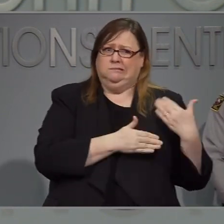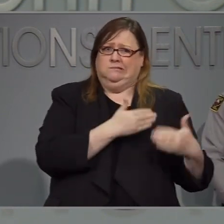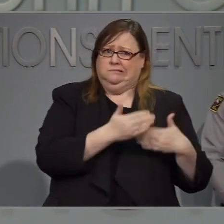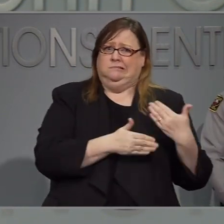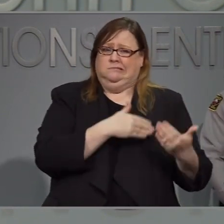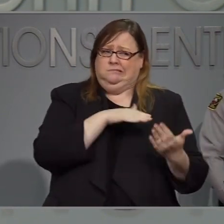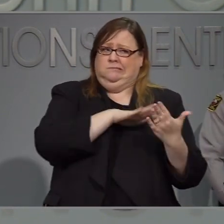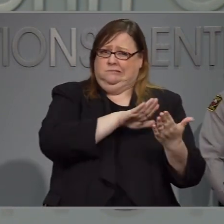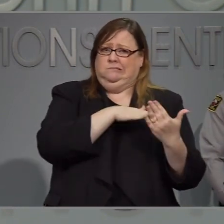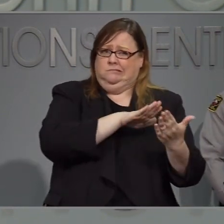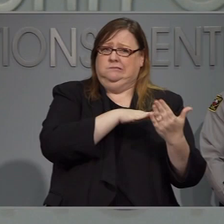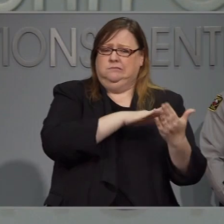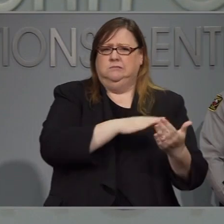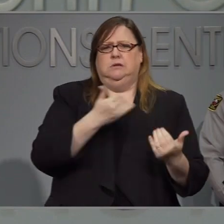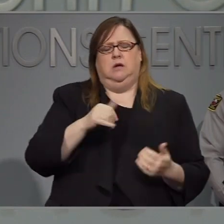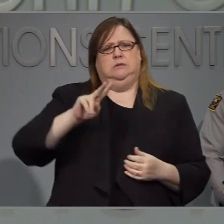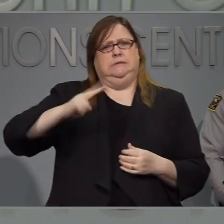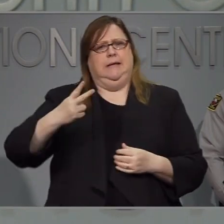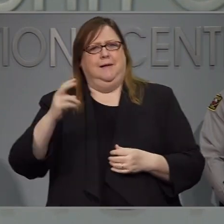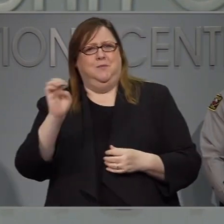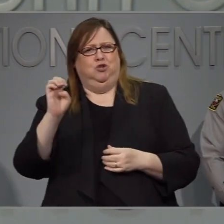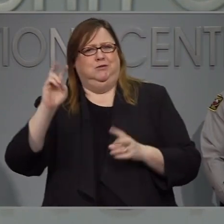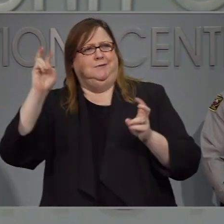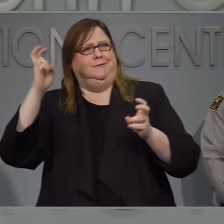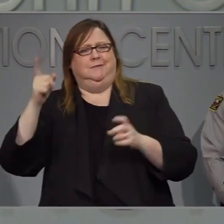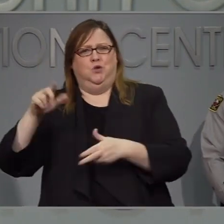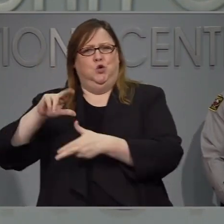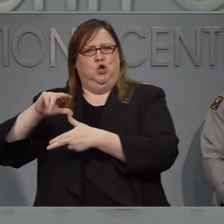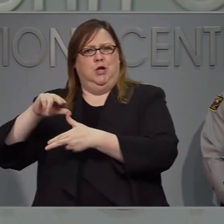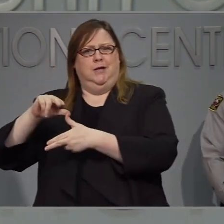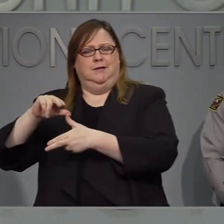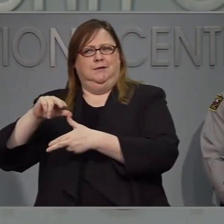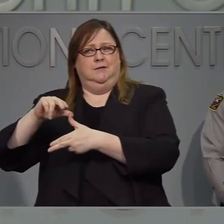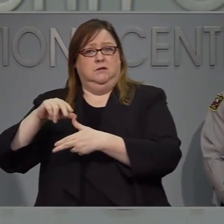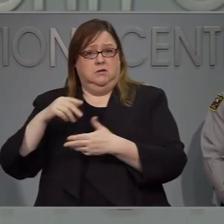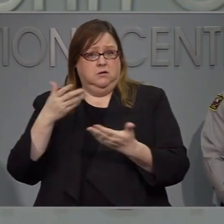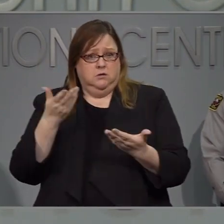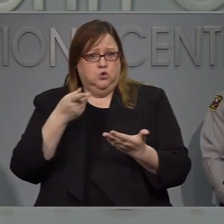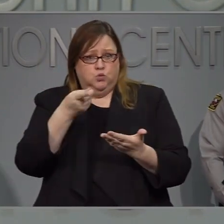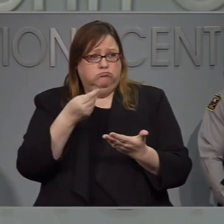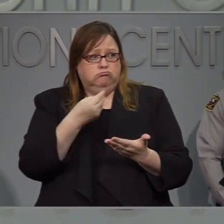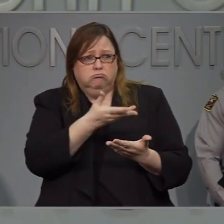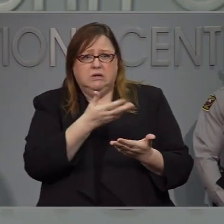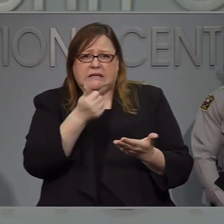Ahora están lidiando con dos tipos de emergencias de manera simultánea.